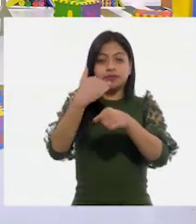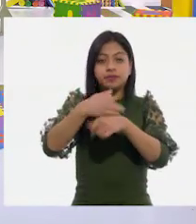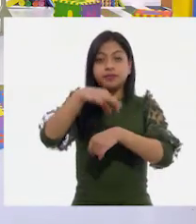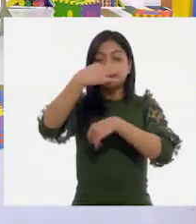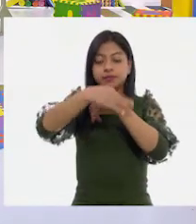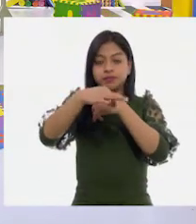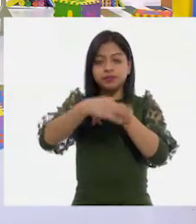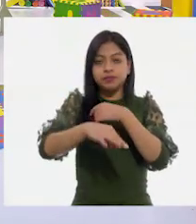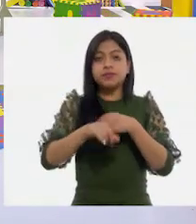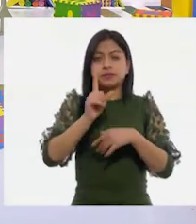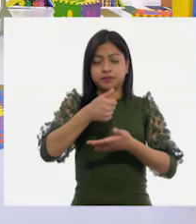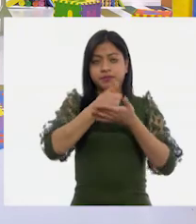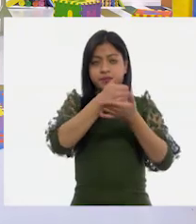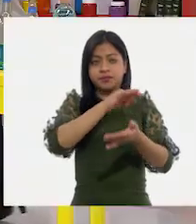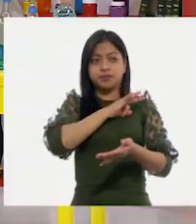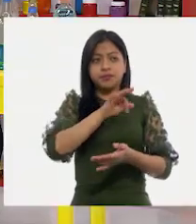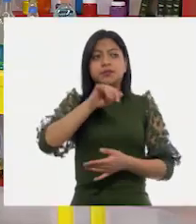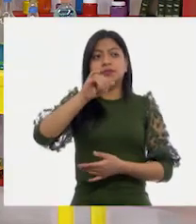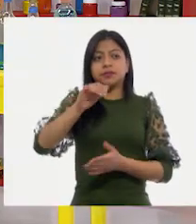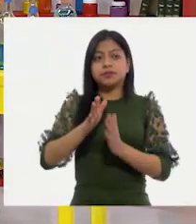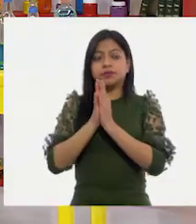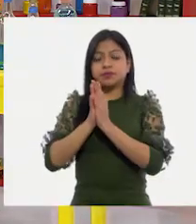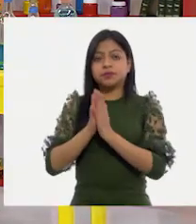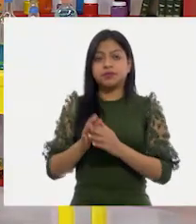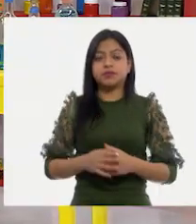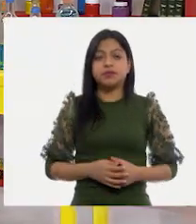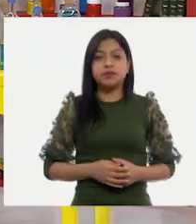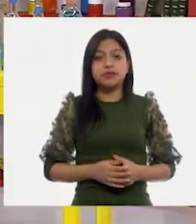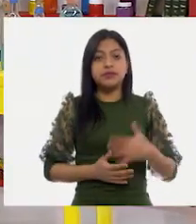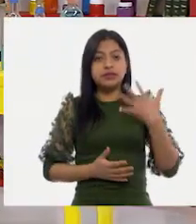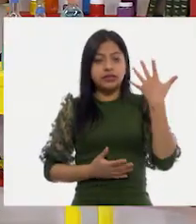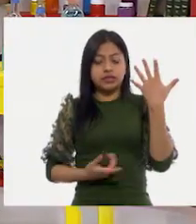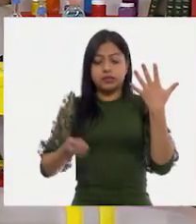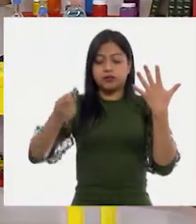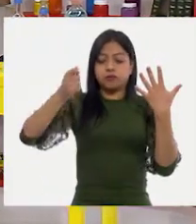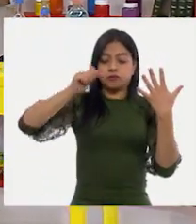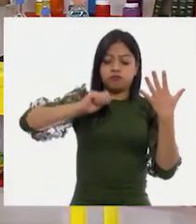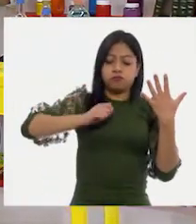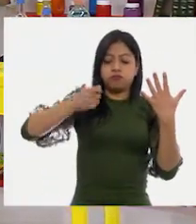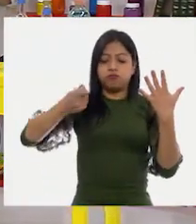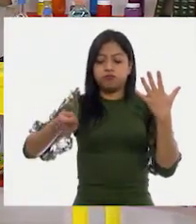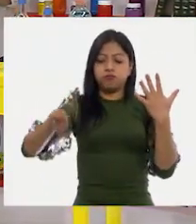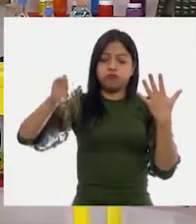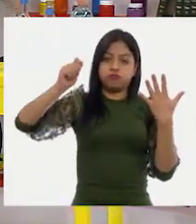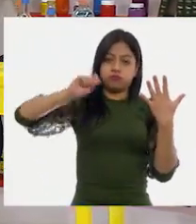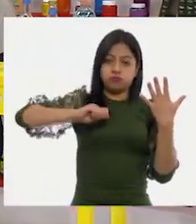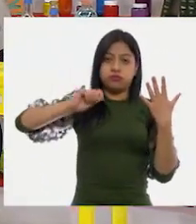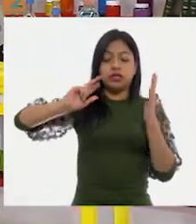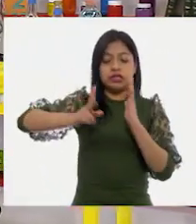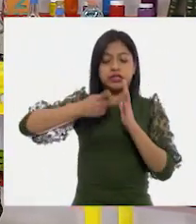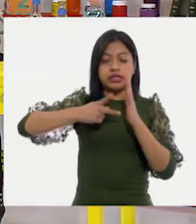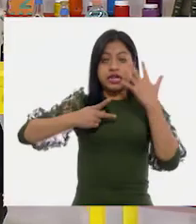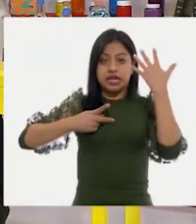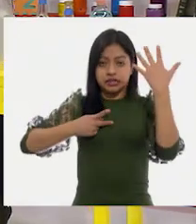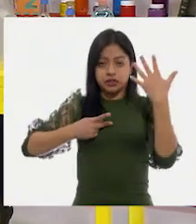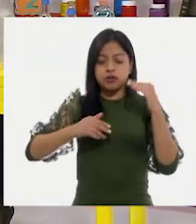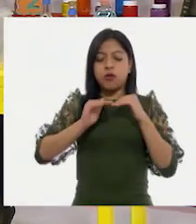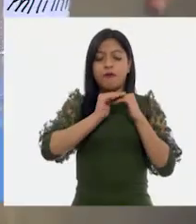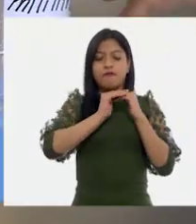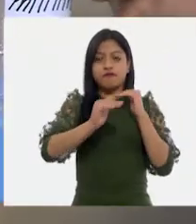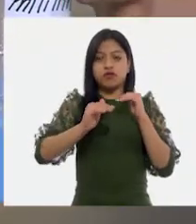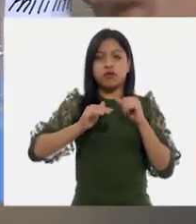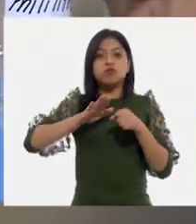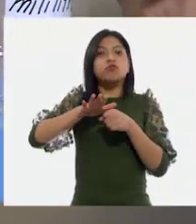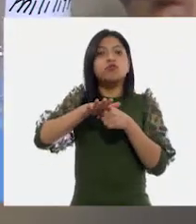llenamos aquí. ¿Quieres que te ayude? Sí, maestra Rosy, por favor, con cinco cucharaditas se llenan los vasos. Ah, bueno, muy bien, te voy a ayudar.